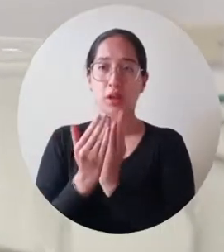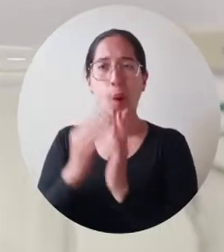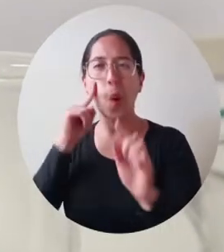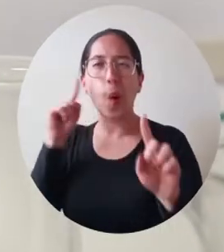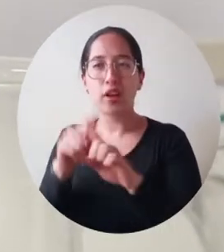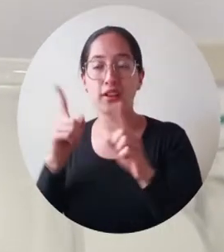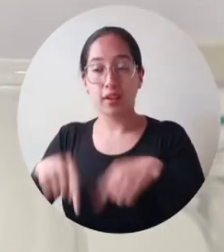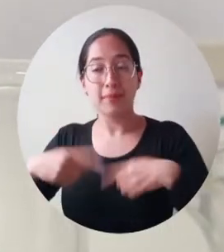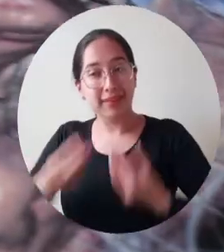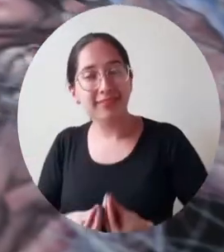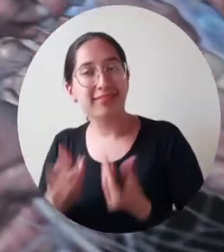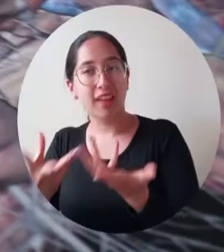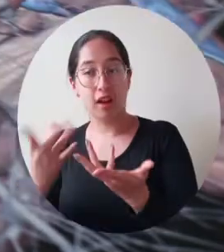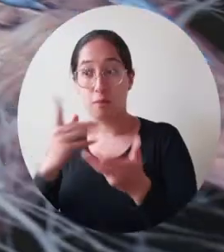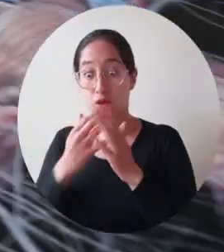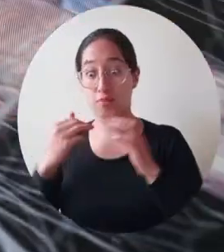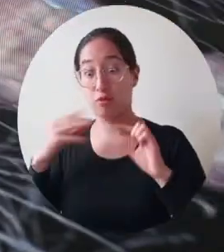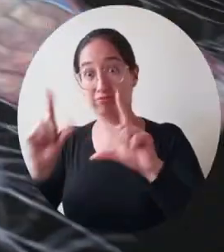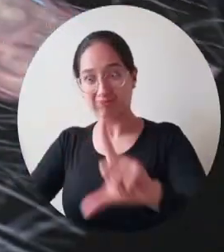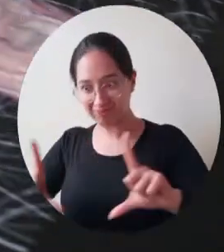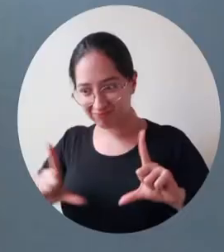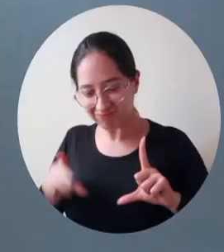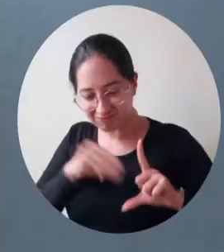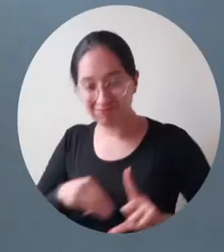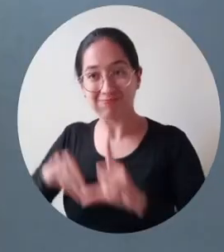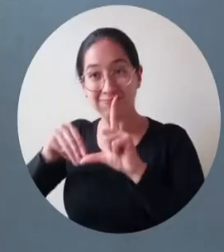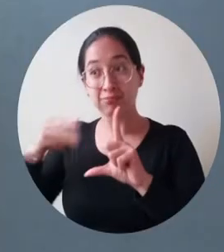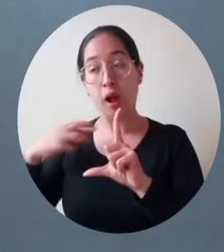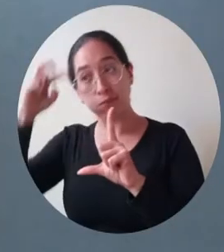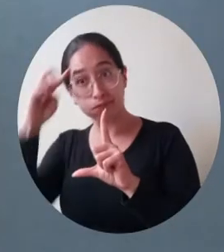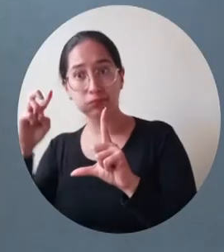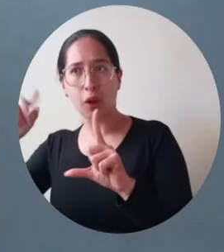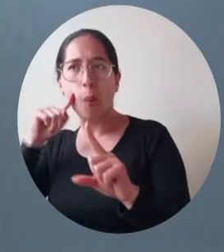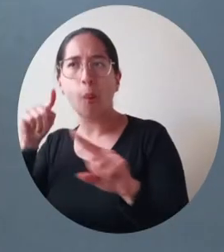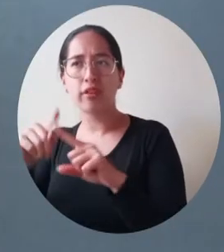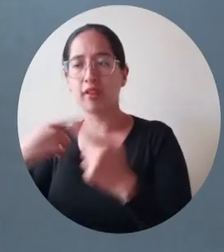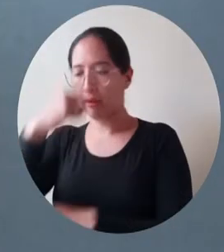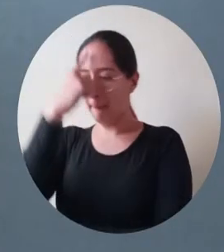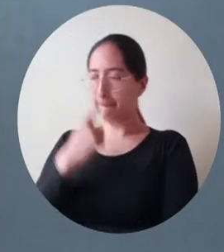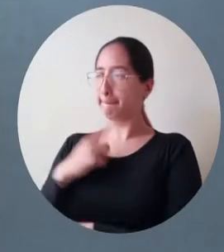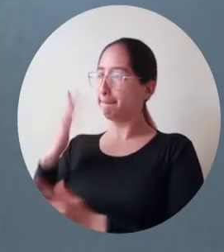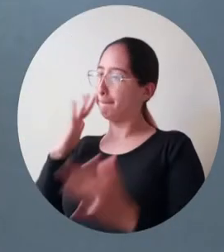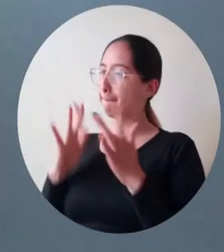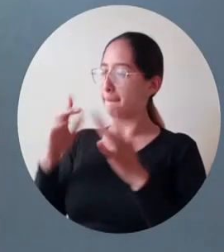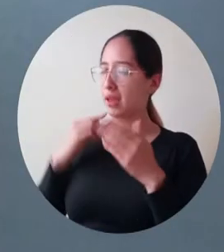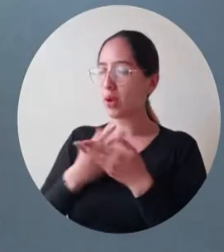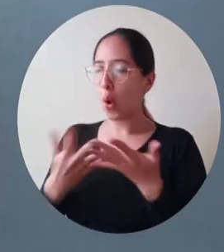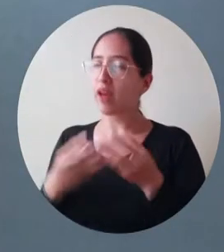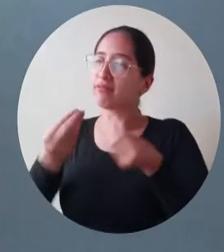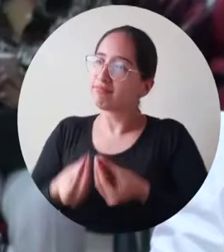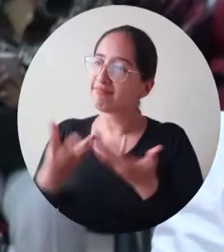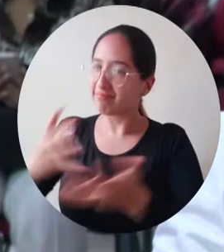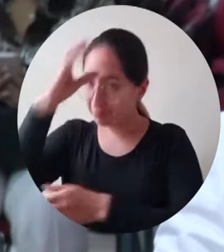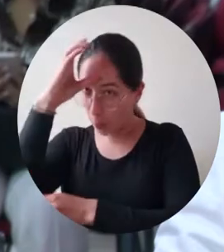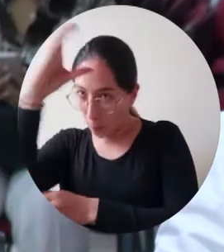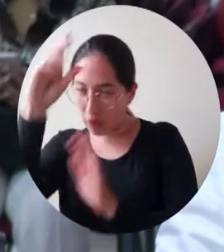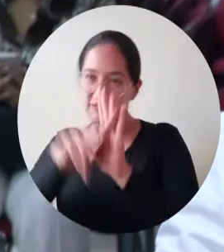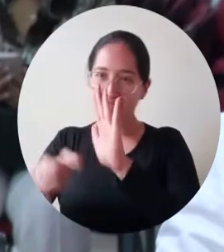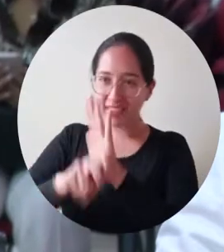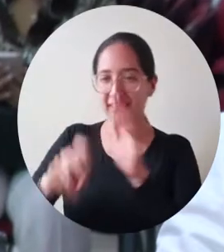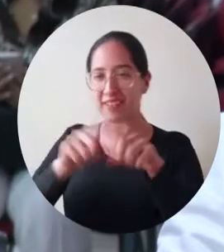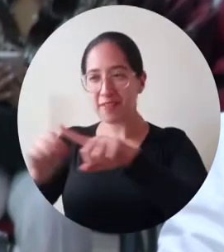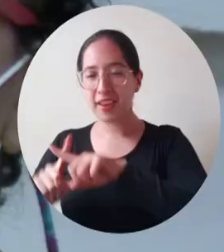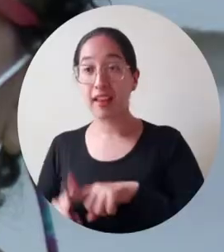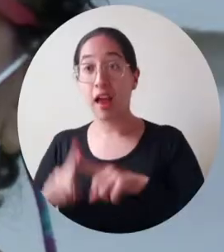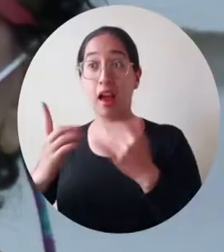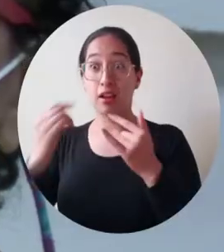precisamente brindarle a unos profesionales que tengan las herramientas conceptuales, teóricas. Con diversos